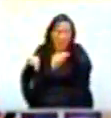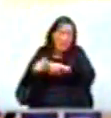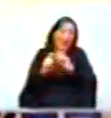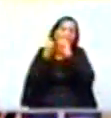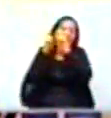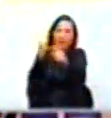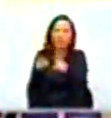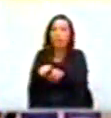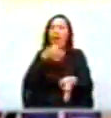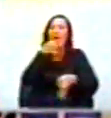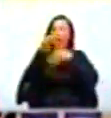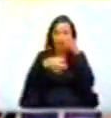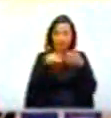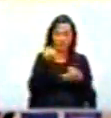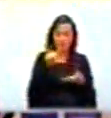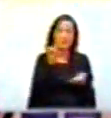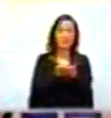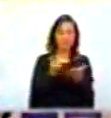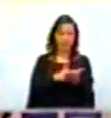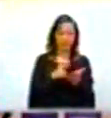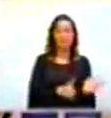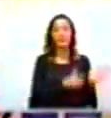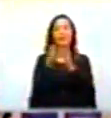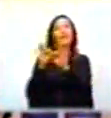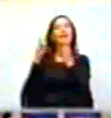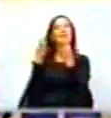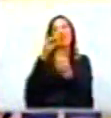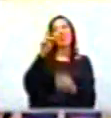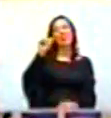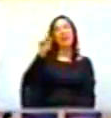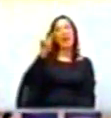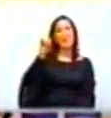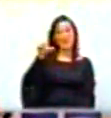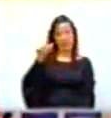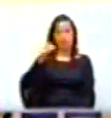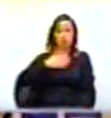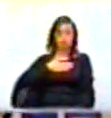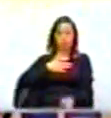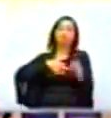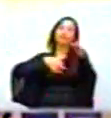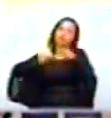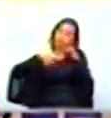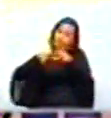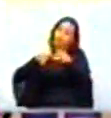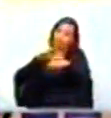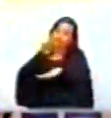denuncian estas revistas. La familia Dávila, sobre la cual me detendré...